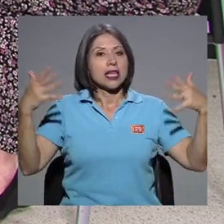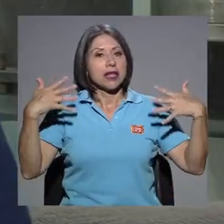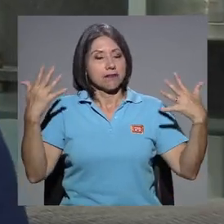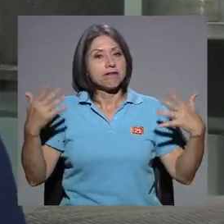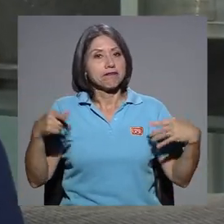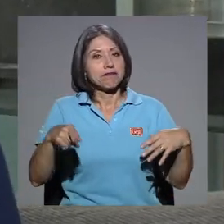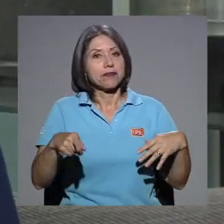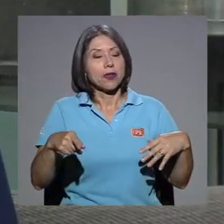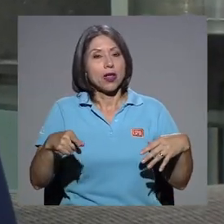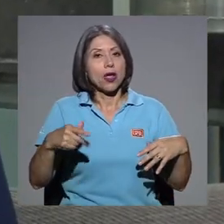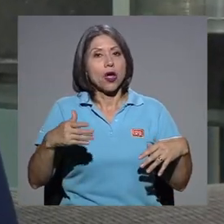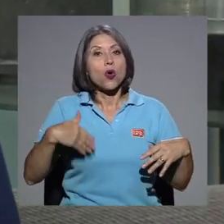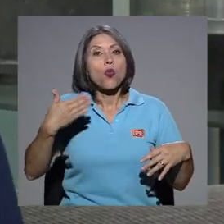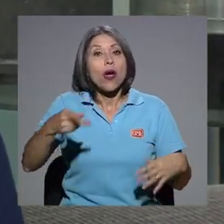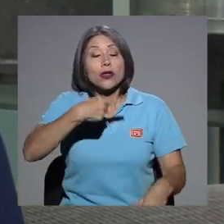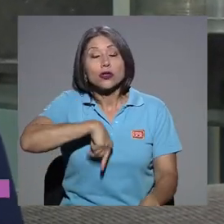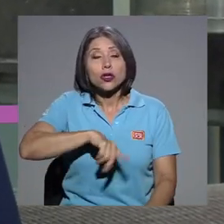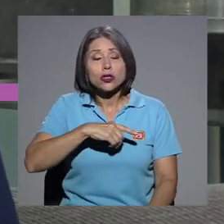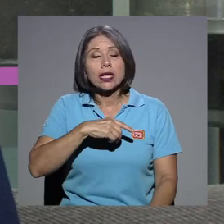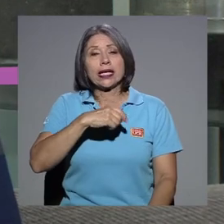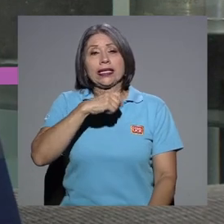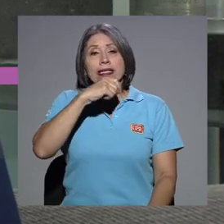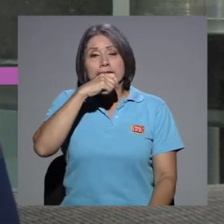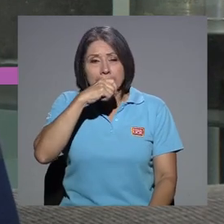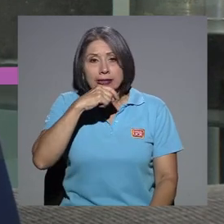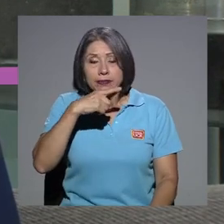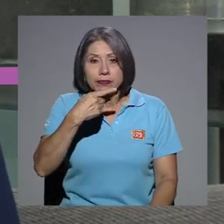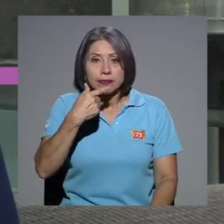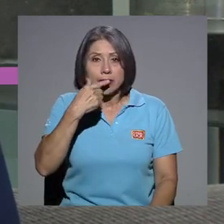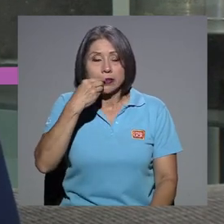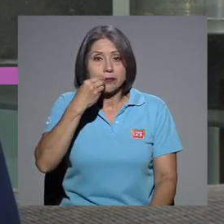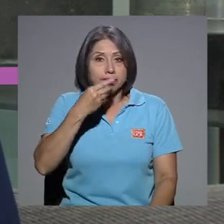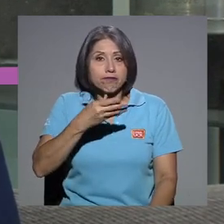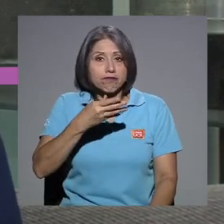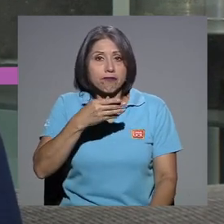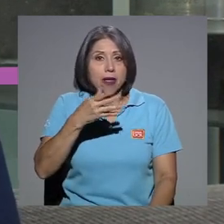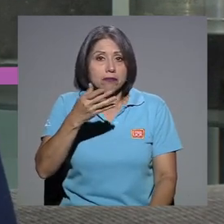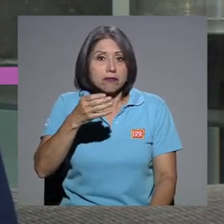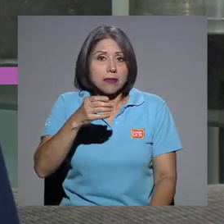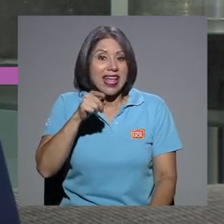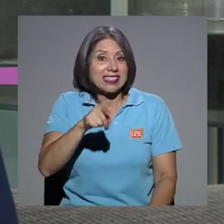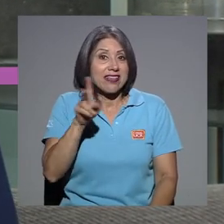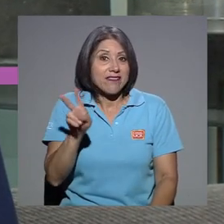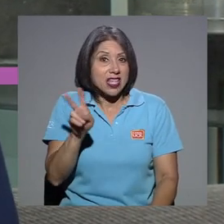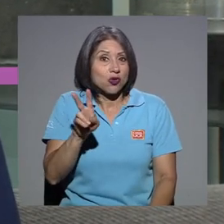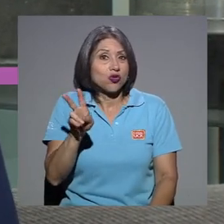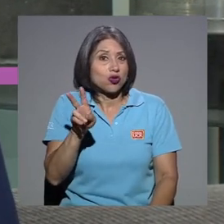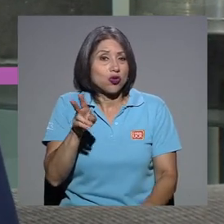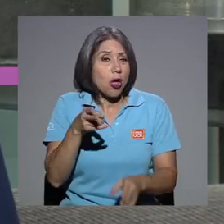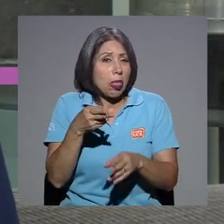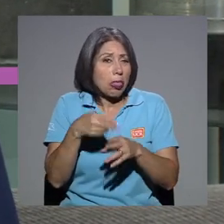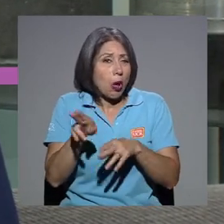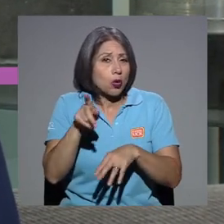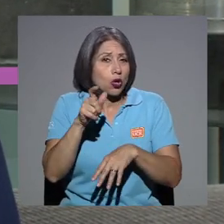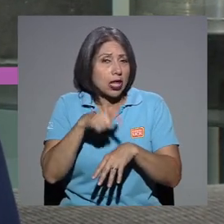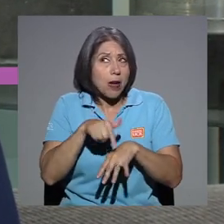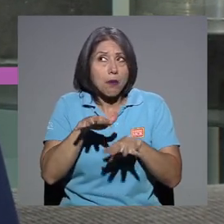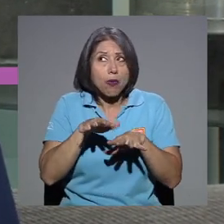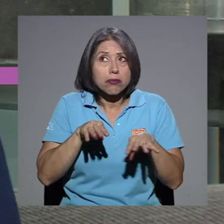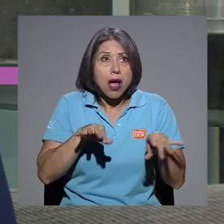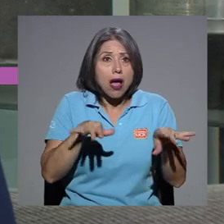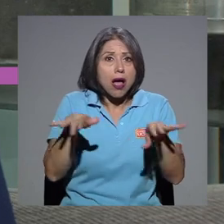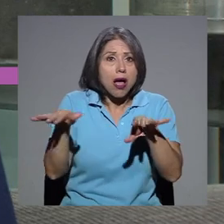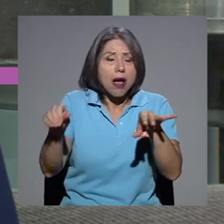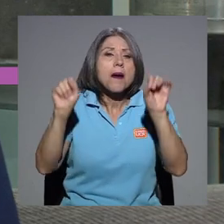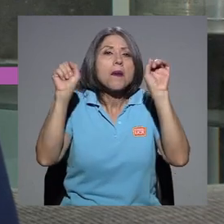través del aire. Entonces, cuando estornudamos, nos podemos, digamos, ese virus dura un tiempo muy corto en el ambiente y podríamos